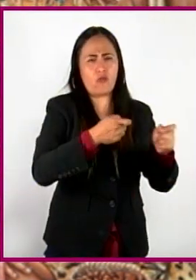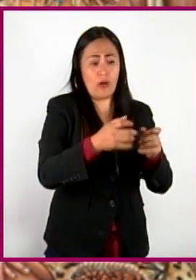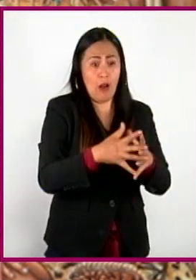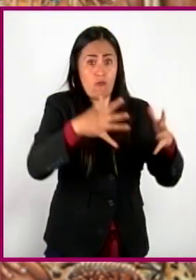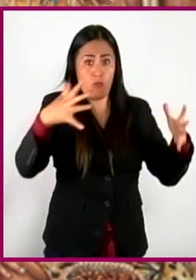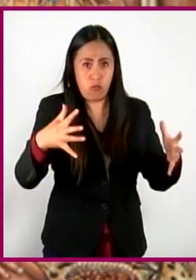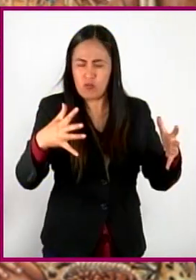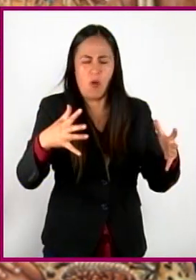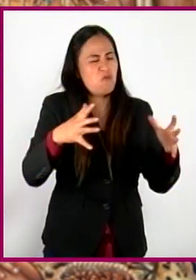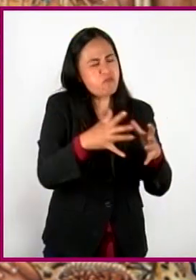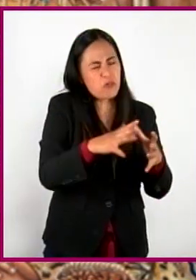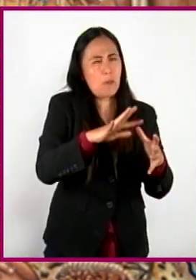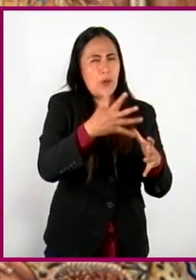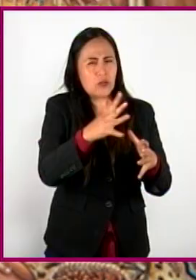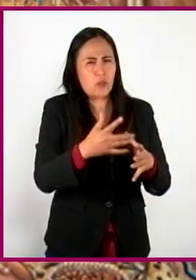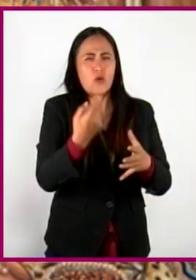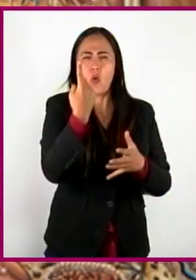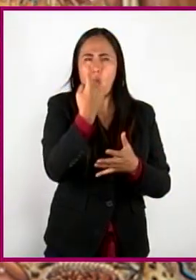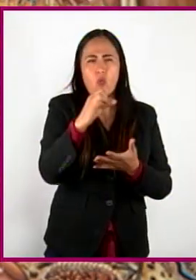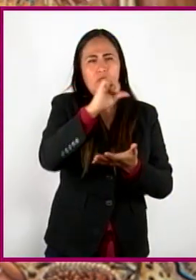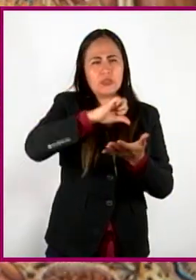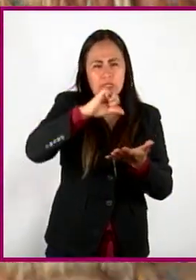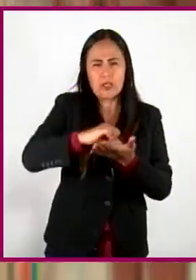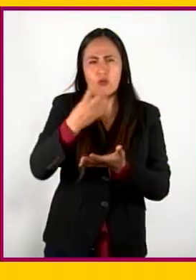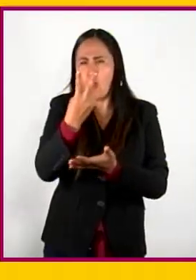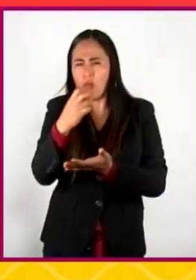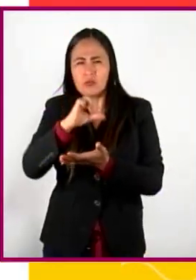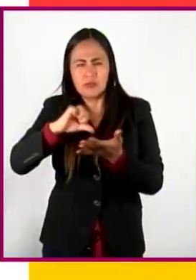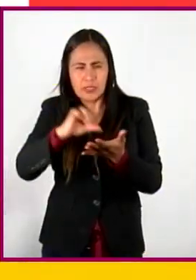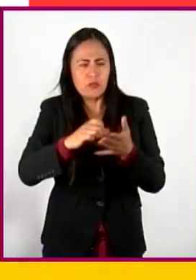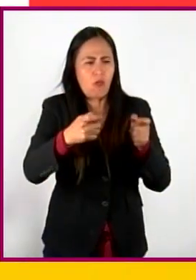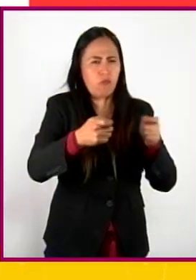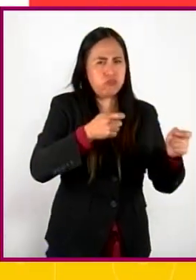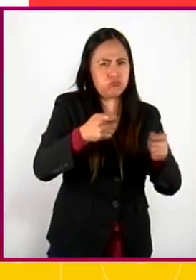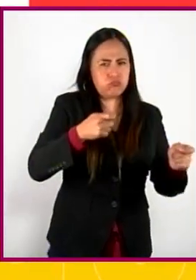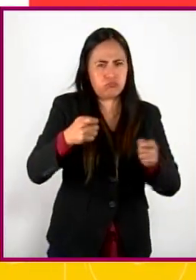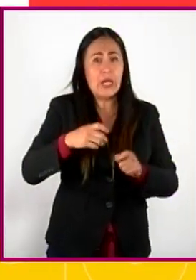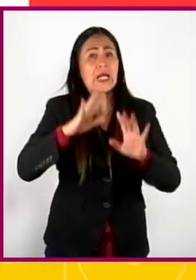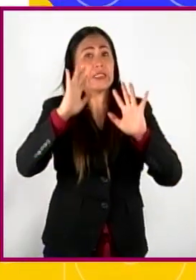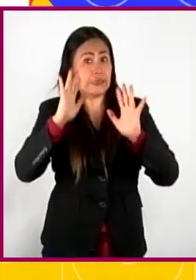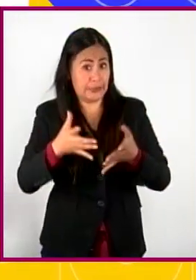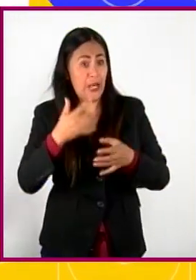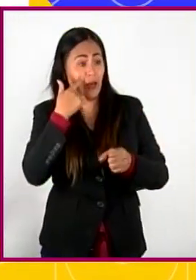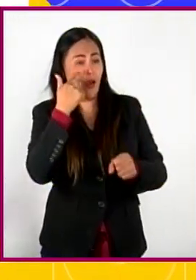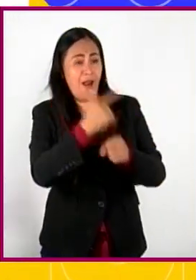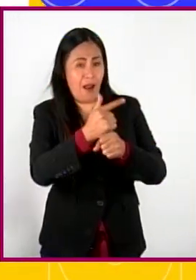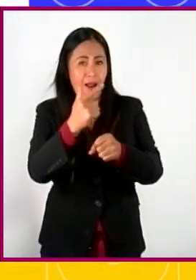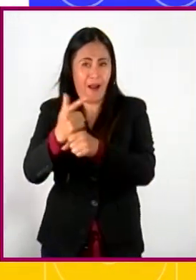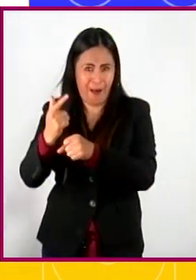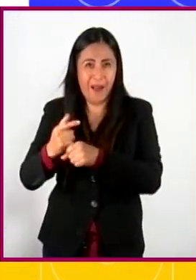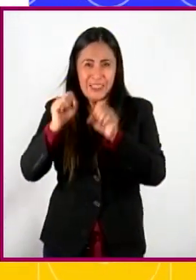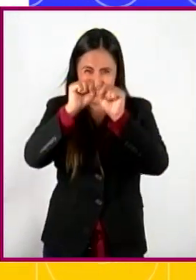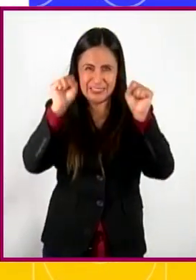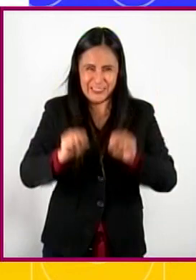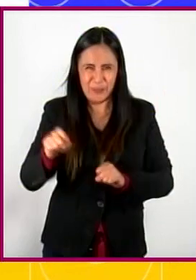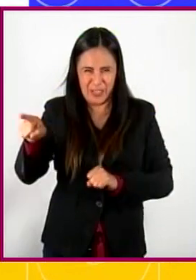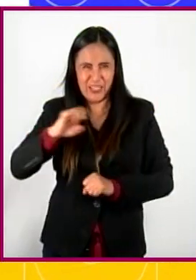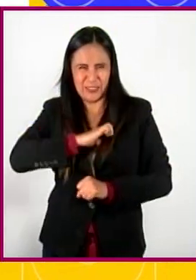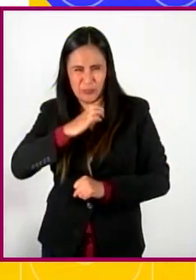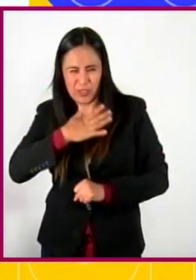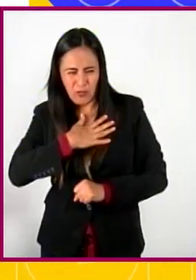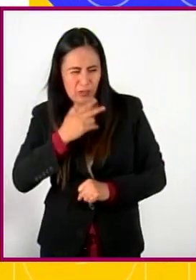alrededor de uno o más centros de población. Al identificar este sistema, los conquistadores